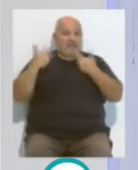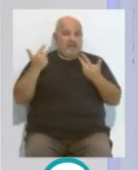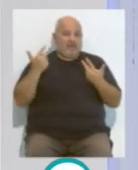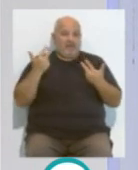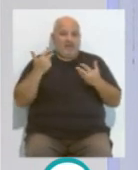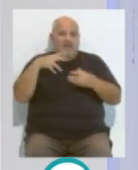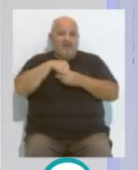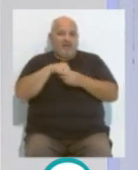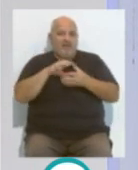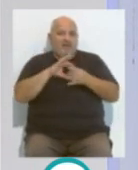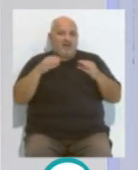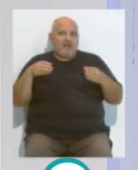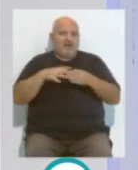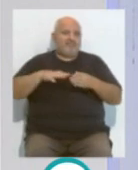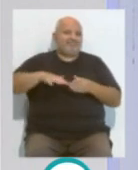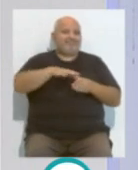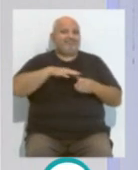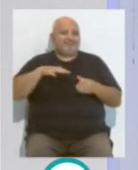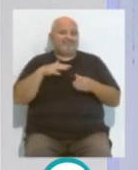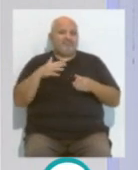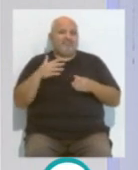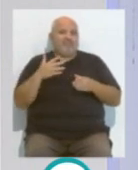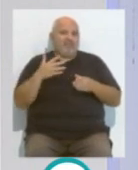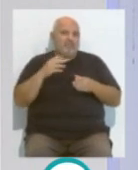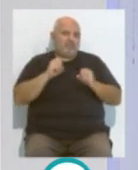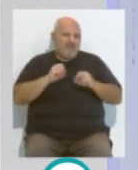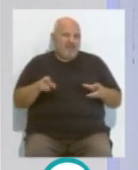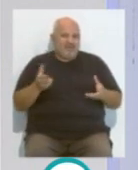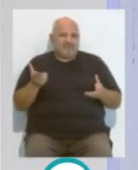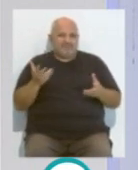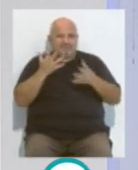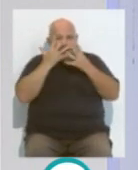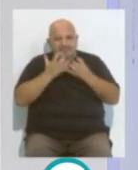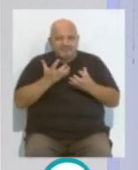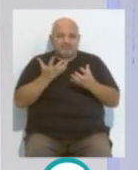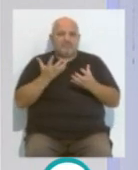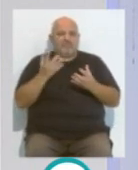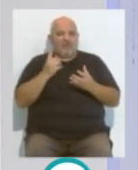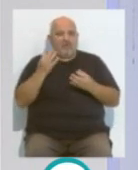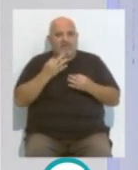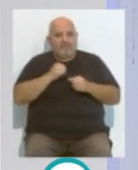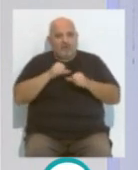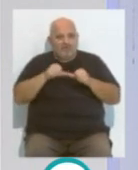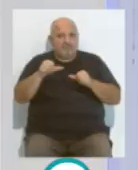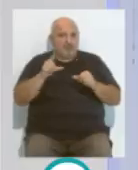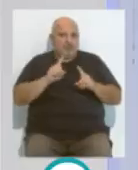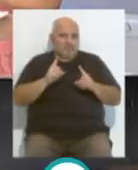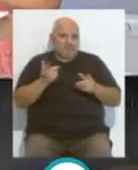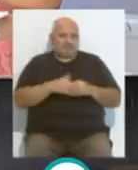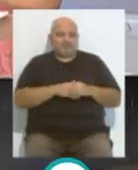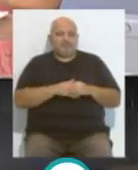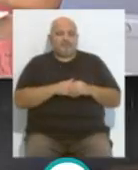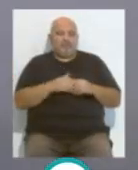en nuestro círculo cercano, pues adelante y hay que celebrarlo y disfrutar también, obviamente. Bueno,